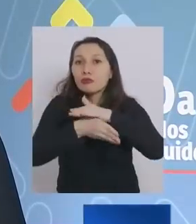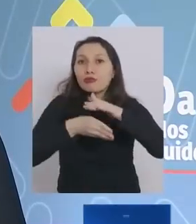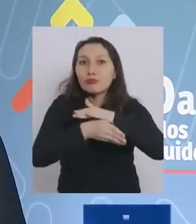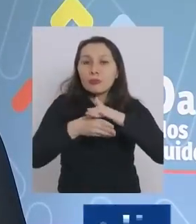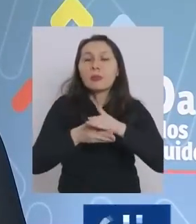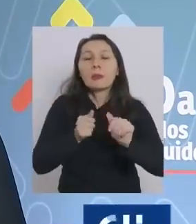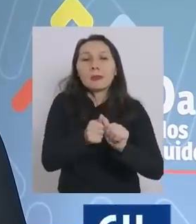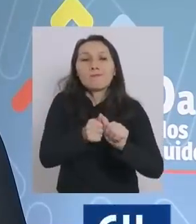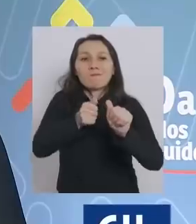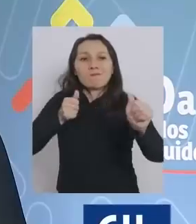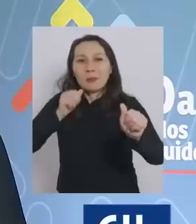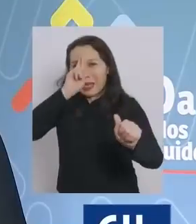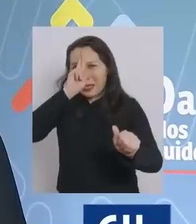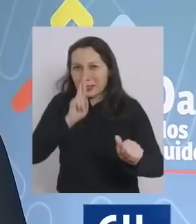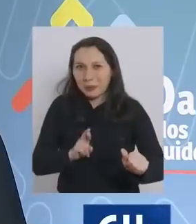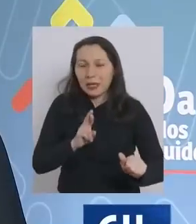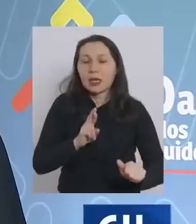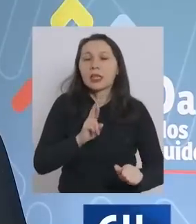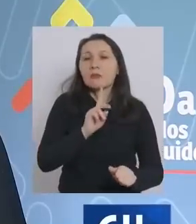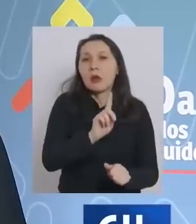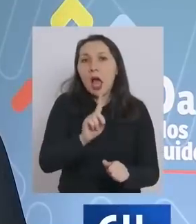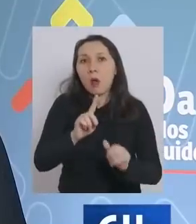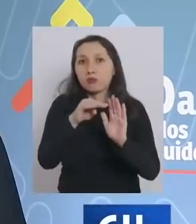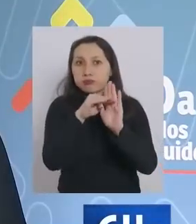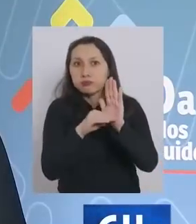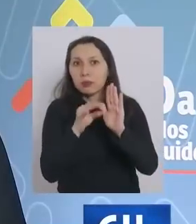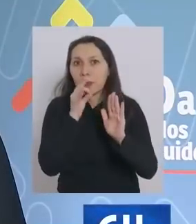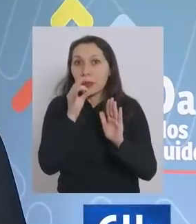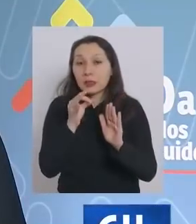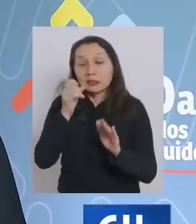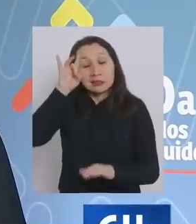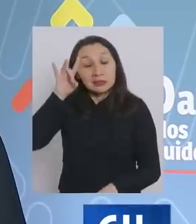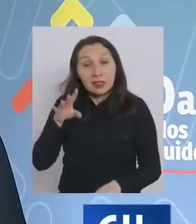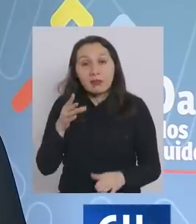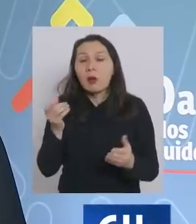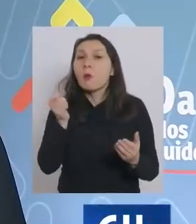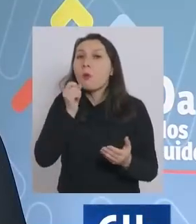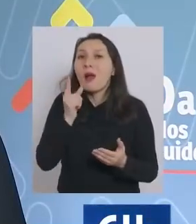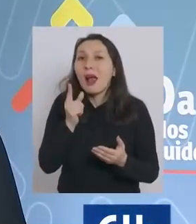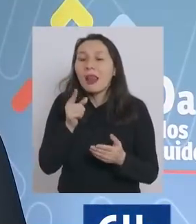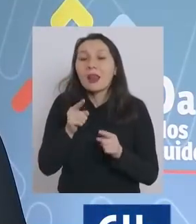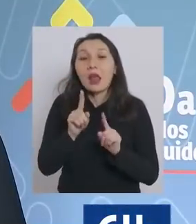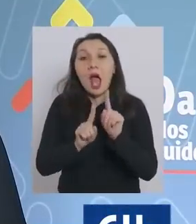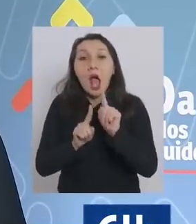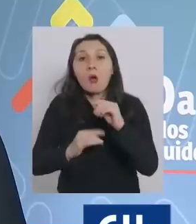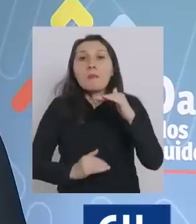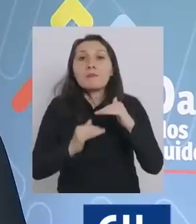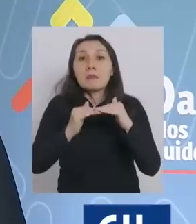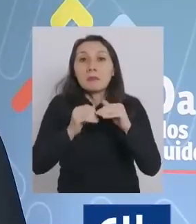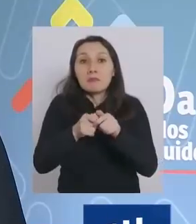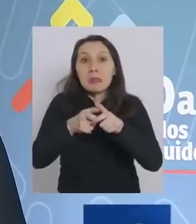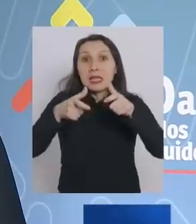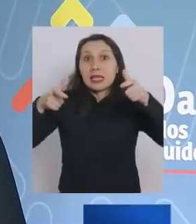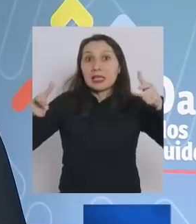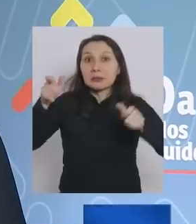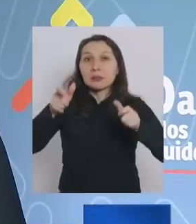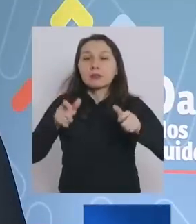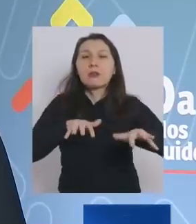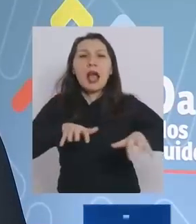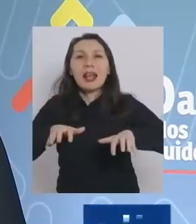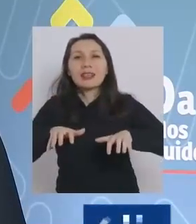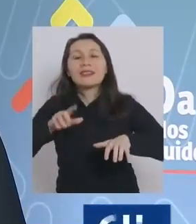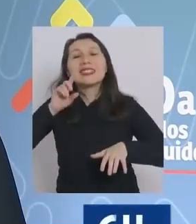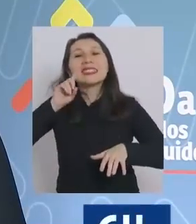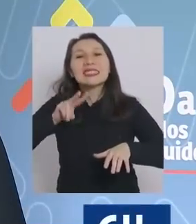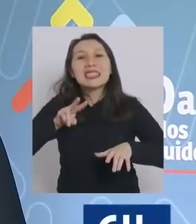distanciamiento físico en cada una de estas medidas sabemos que las medidas hay aforos mayores en aquellas actividades